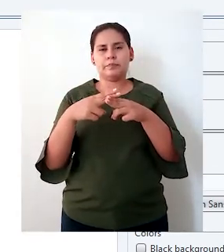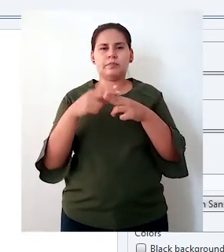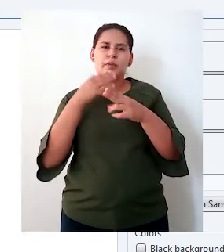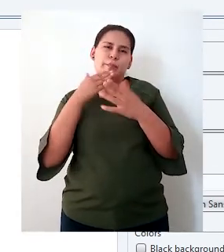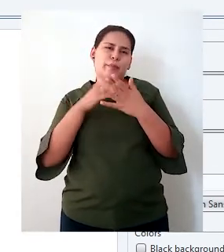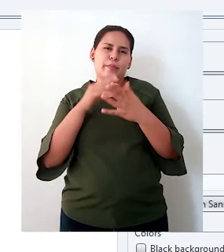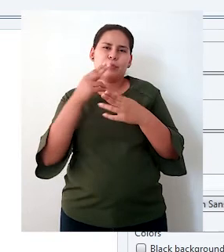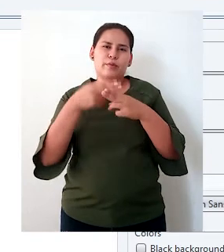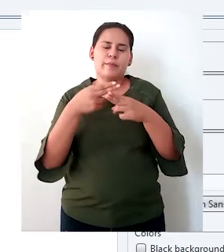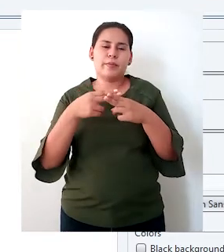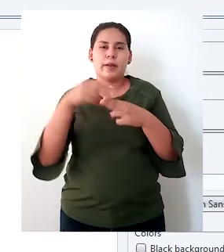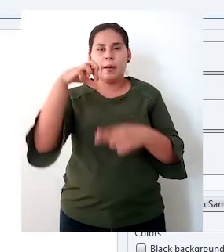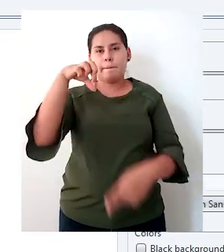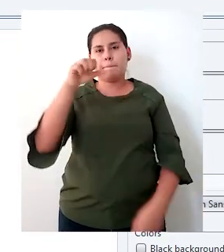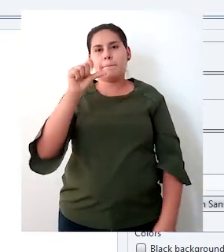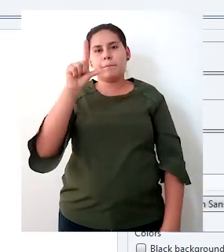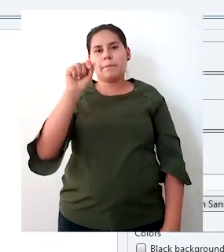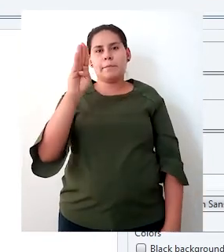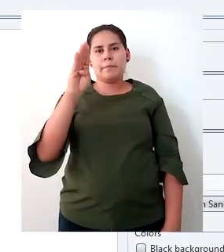entonces, palabras,